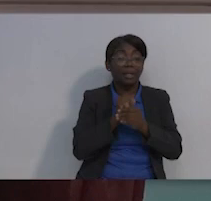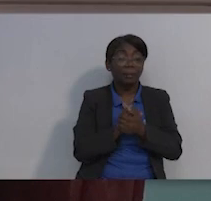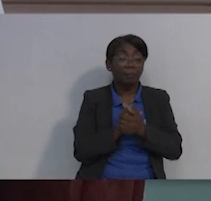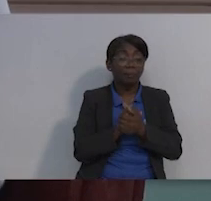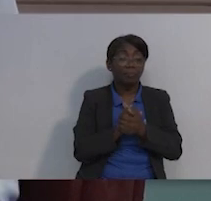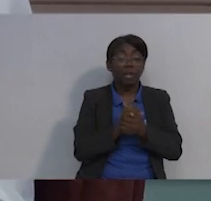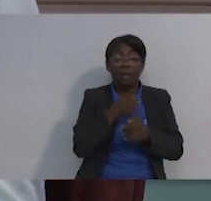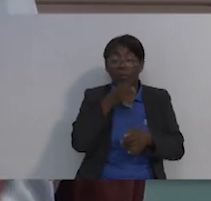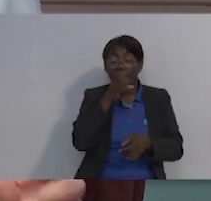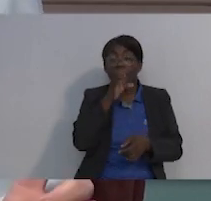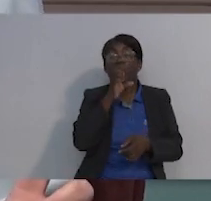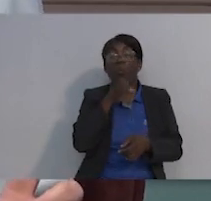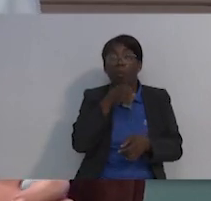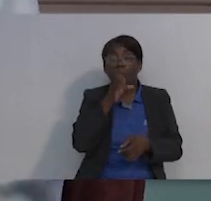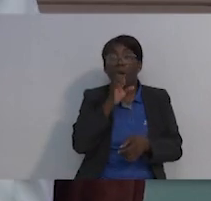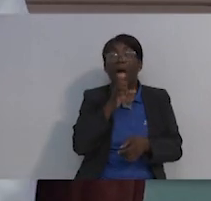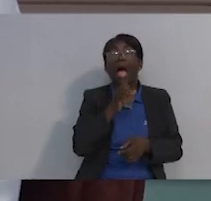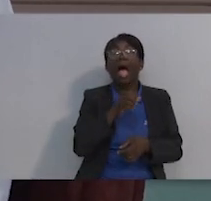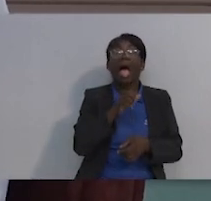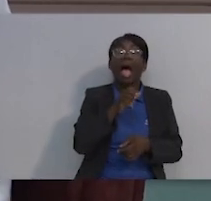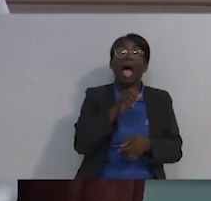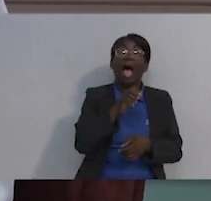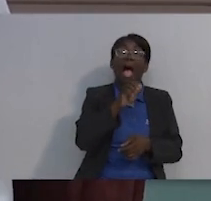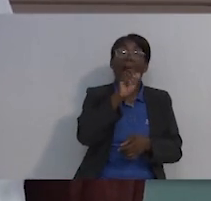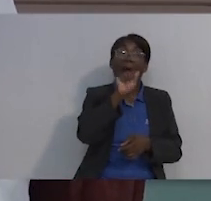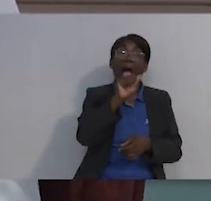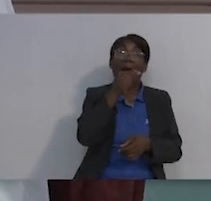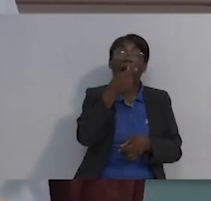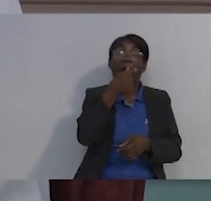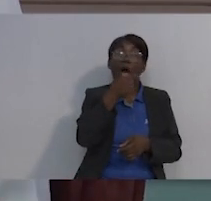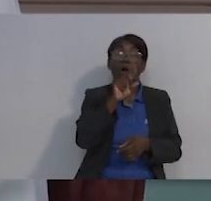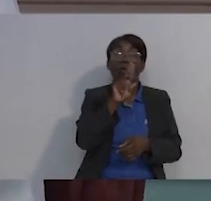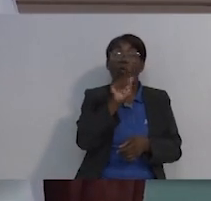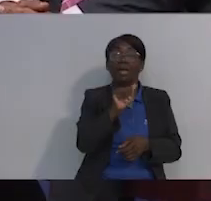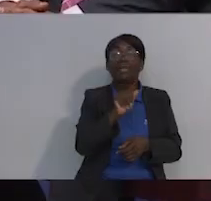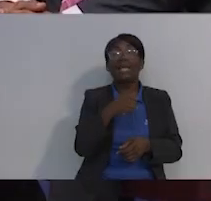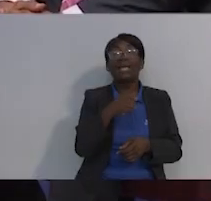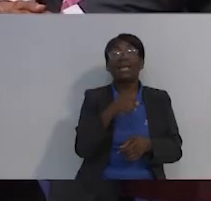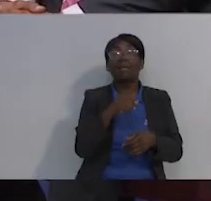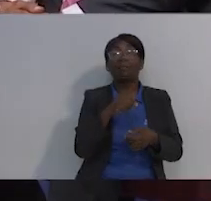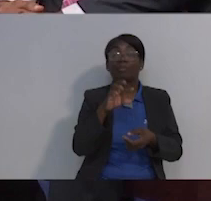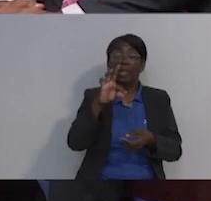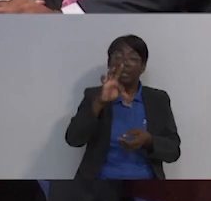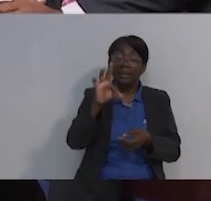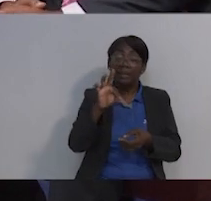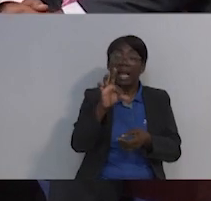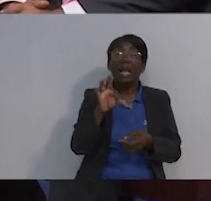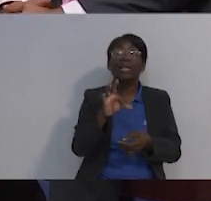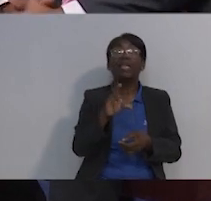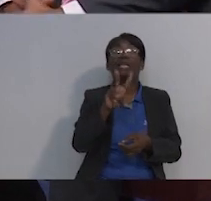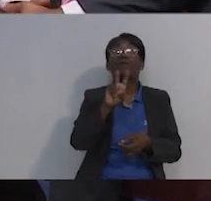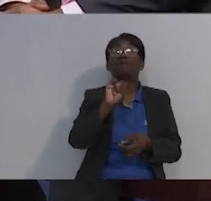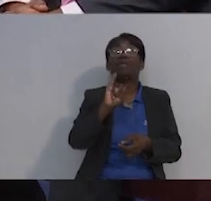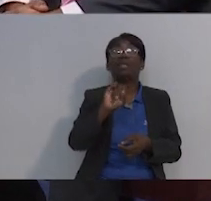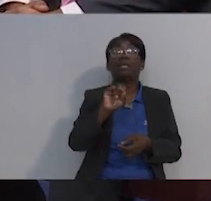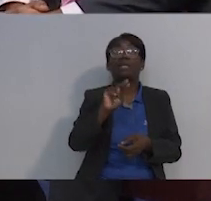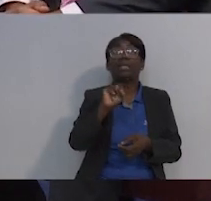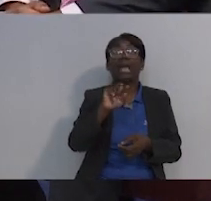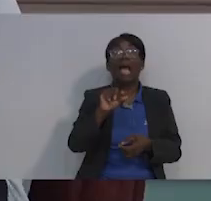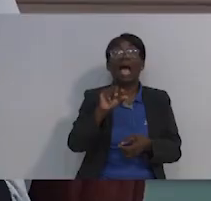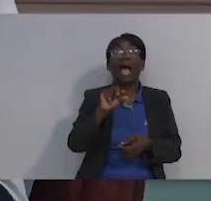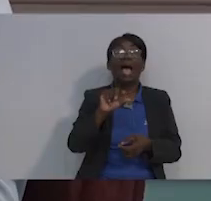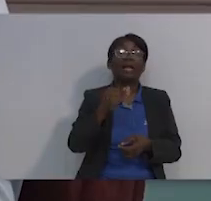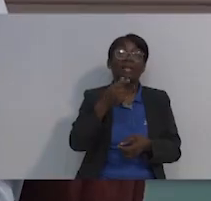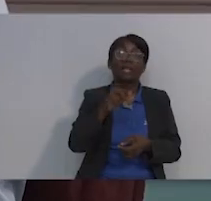todo lo que no te salga es una tortura menos que vas a tener. Y no es el fin del mundo. O sea, son cositas